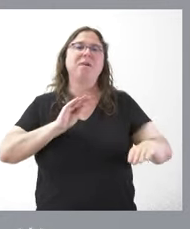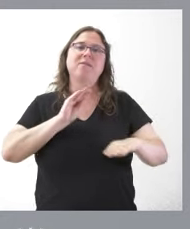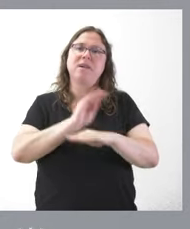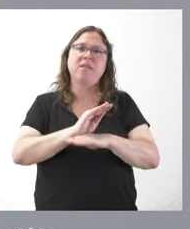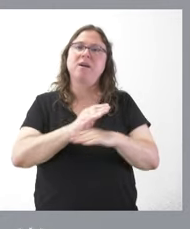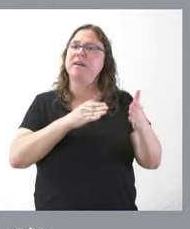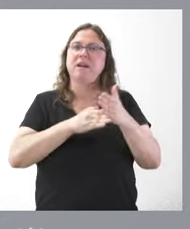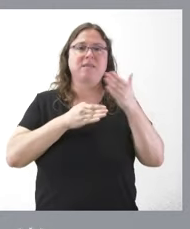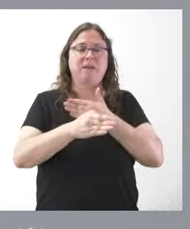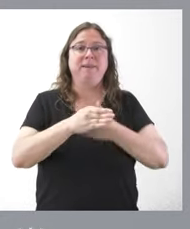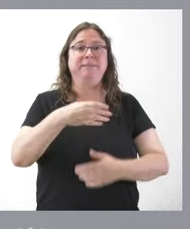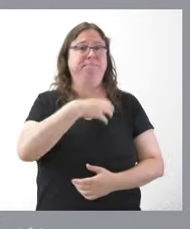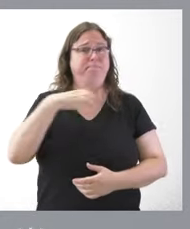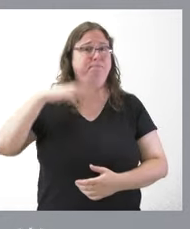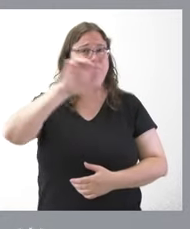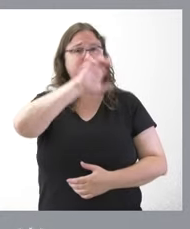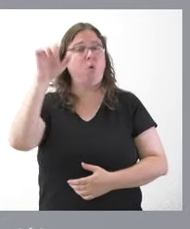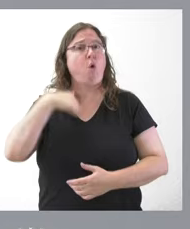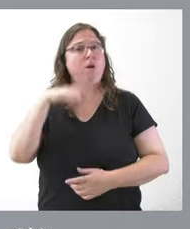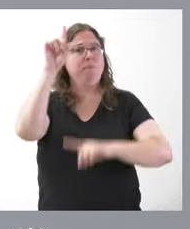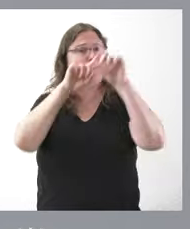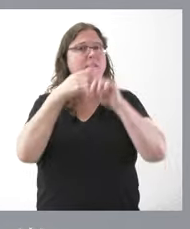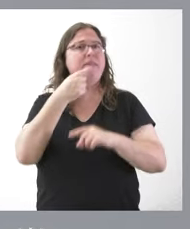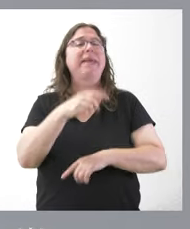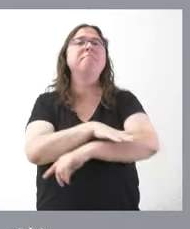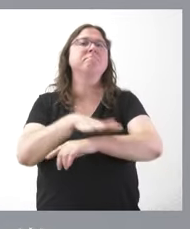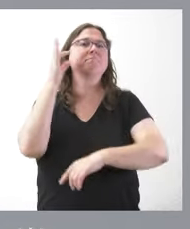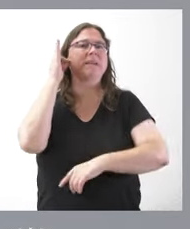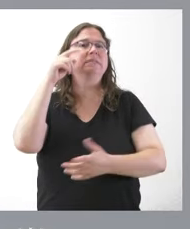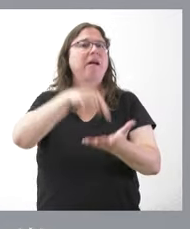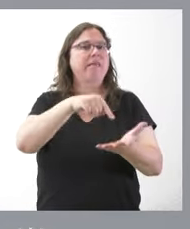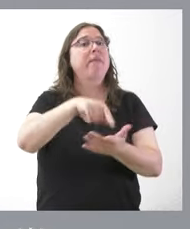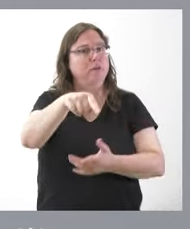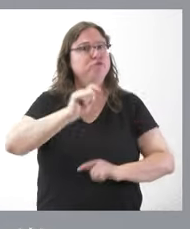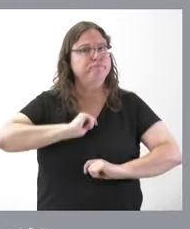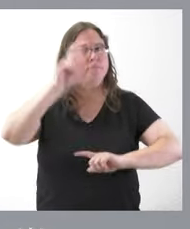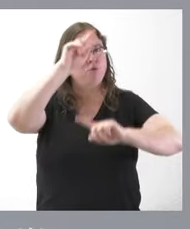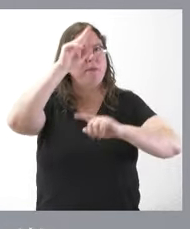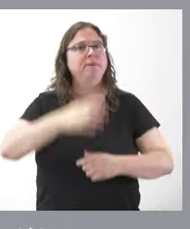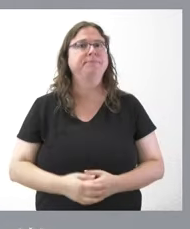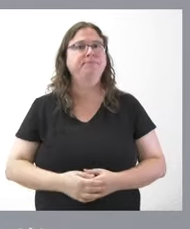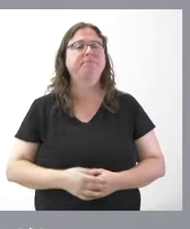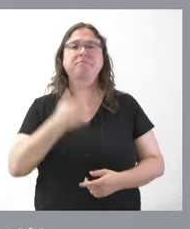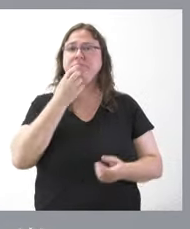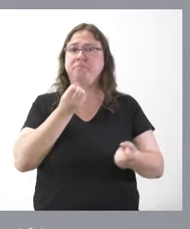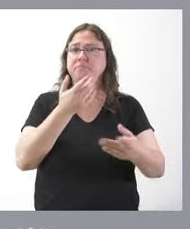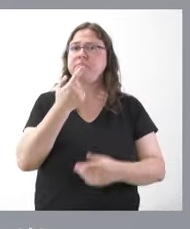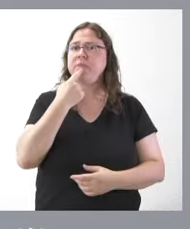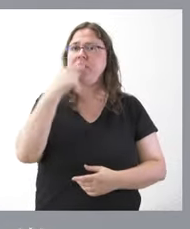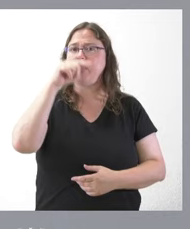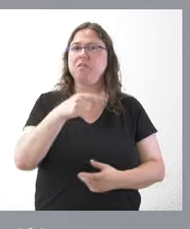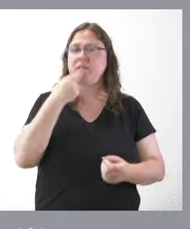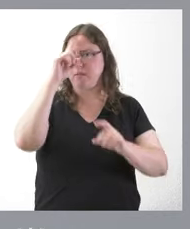preocupa mucho lo que hoy ha dicho la ministra de Hacienda esto sí que es preocupante que en unas declaraciones ha manifestado